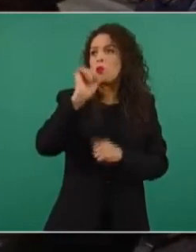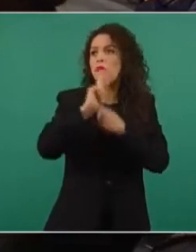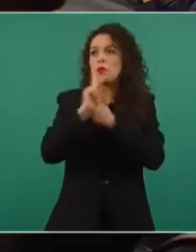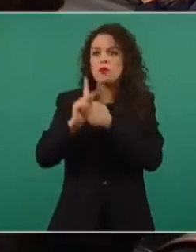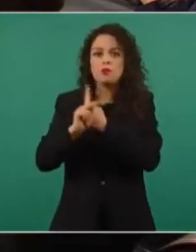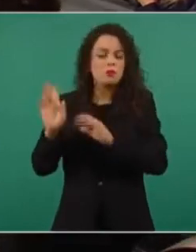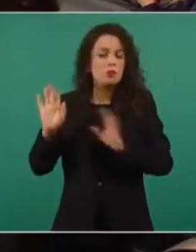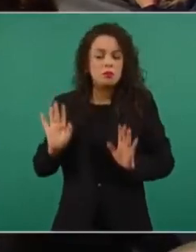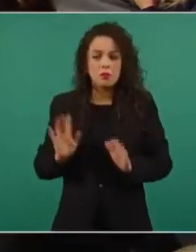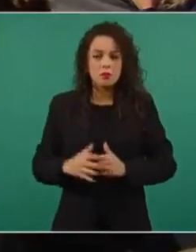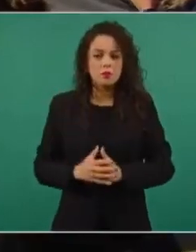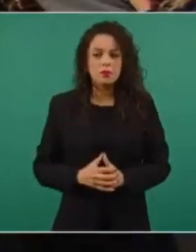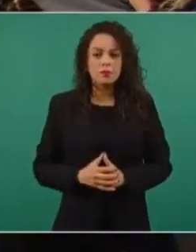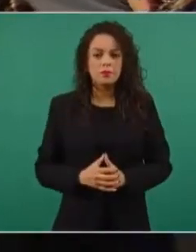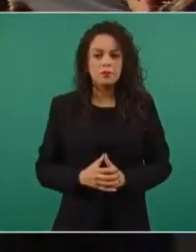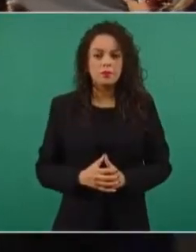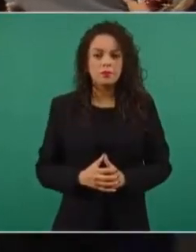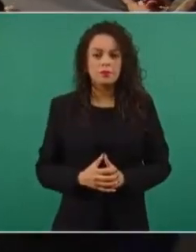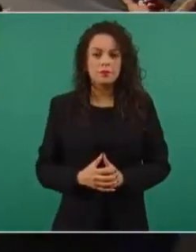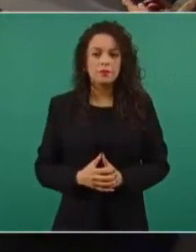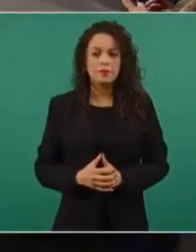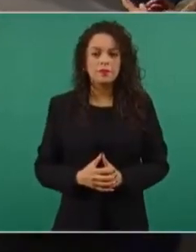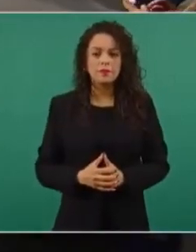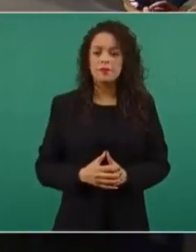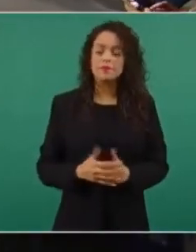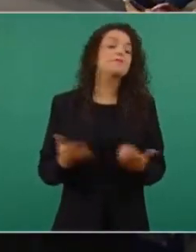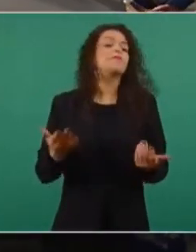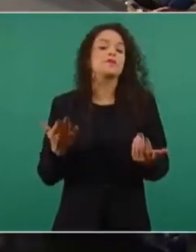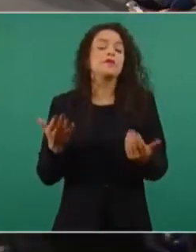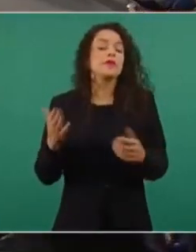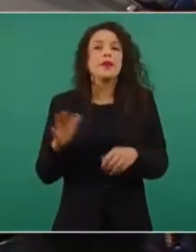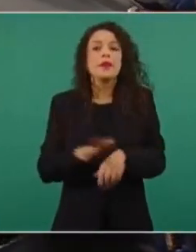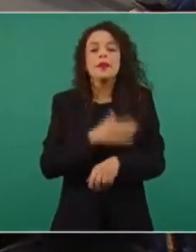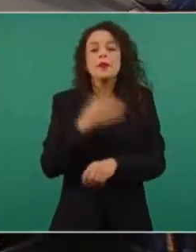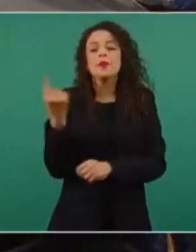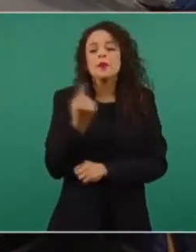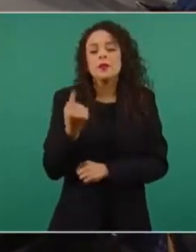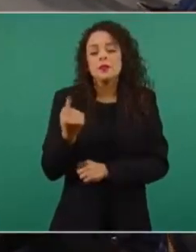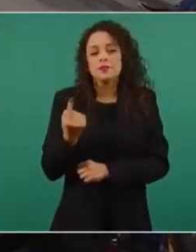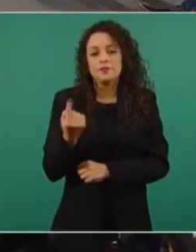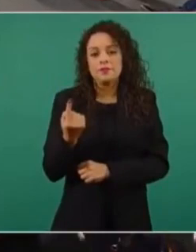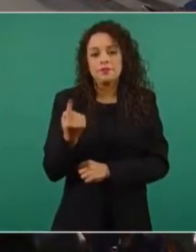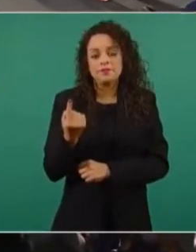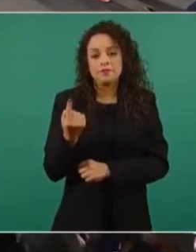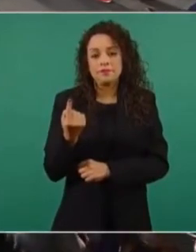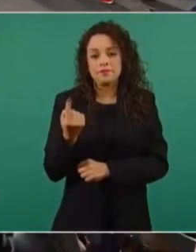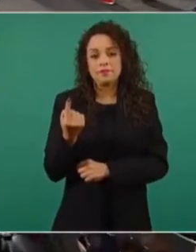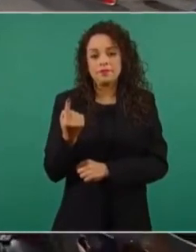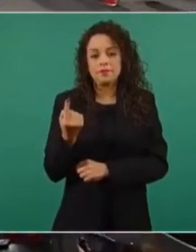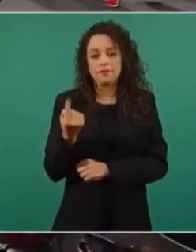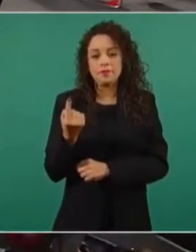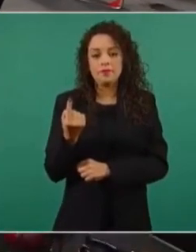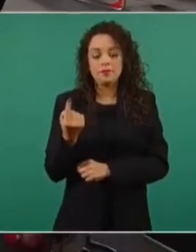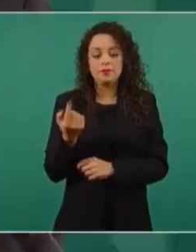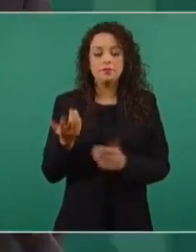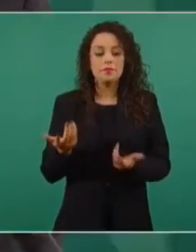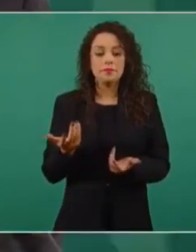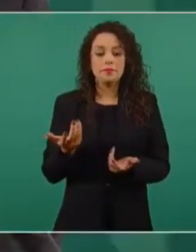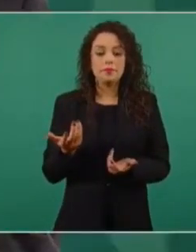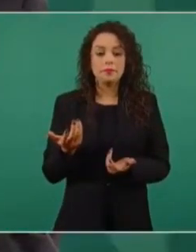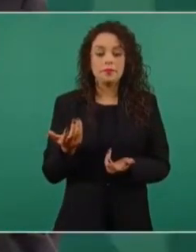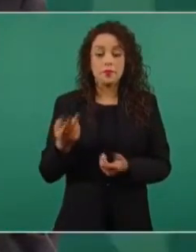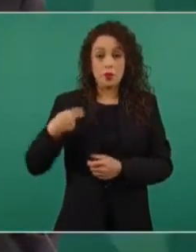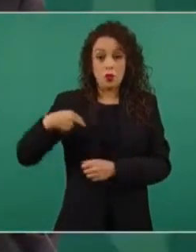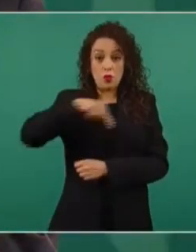porque lo que queremos es que haya